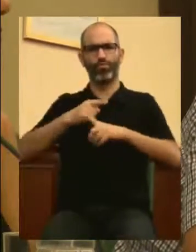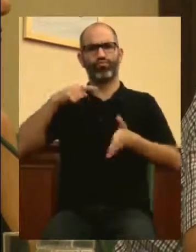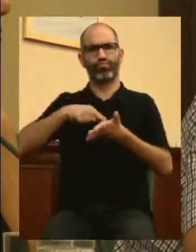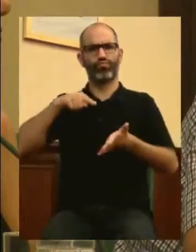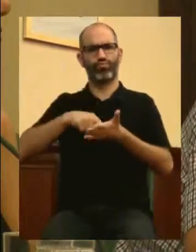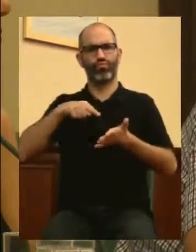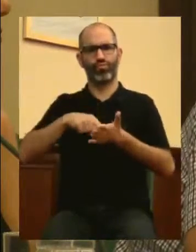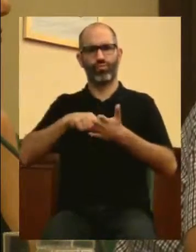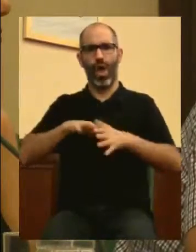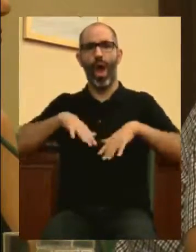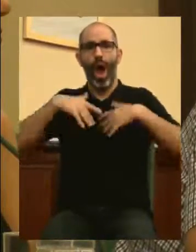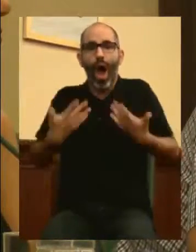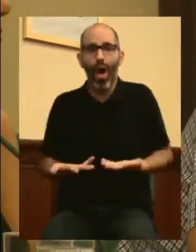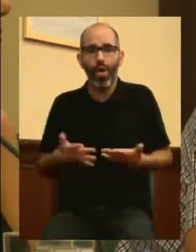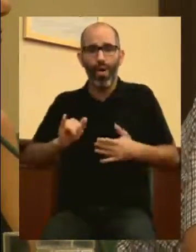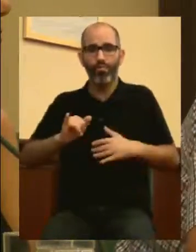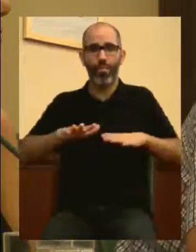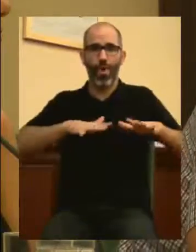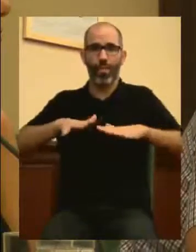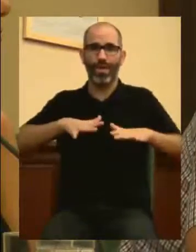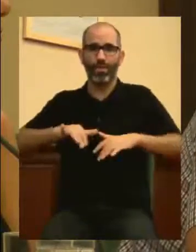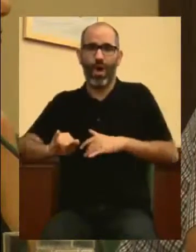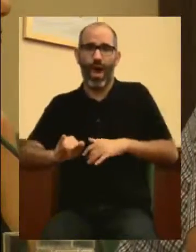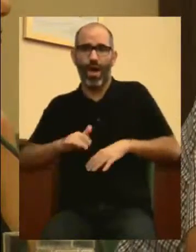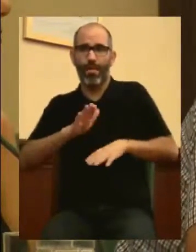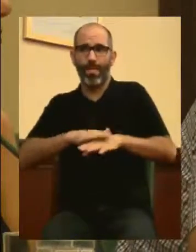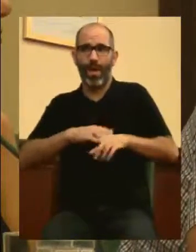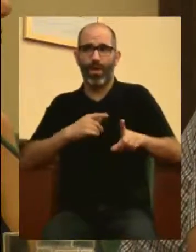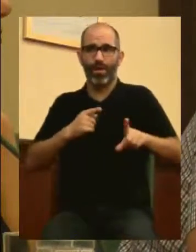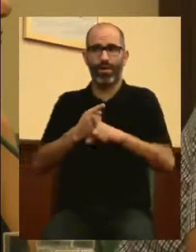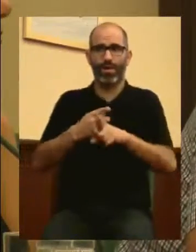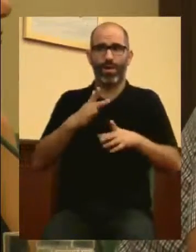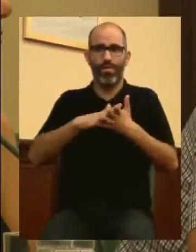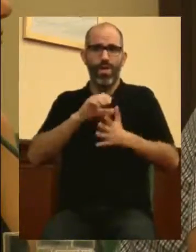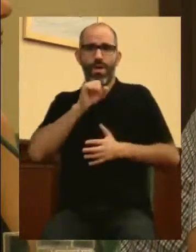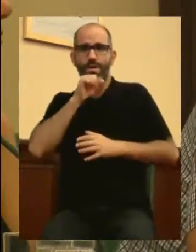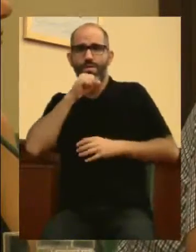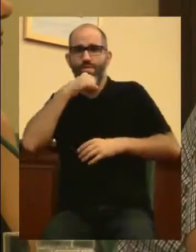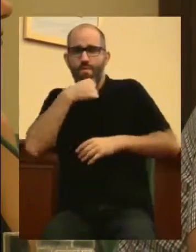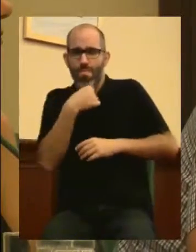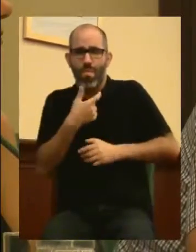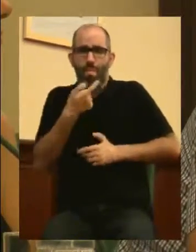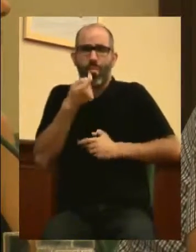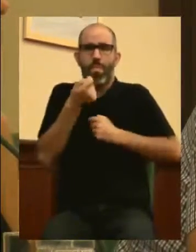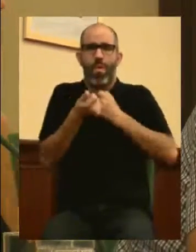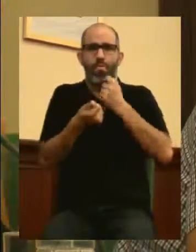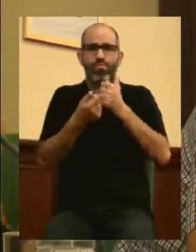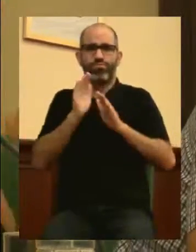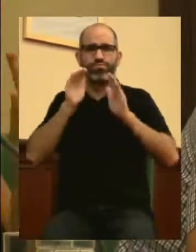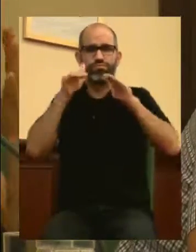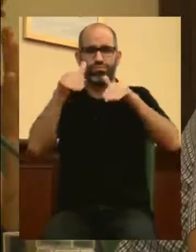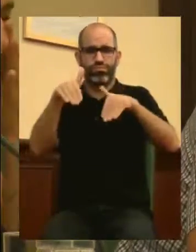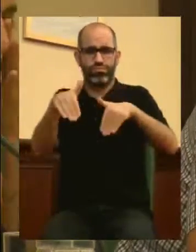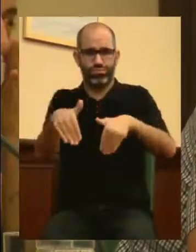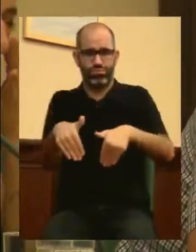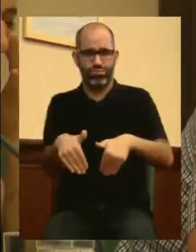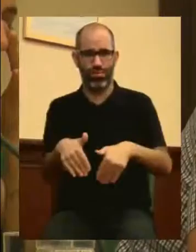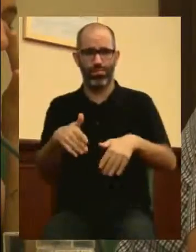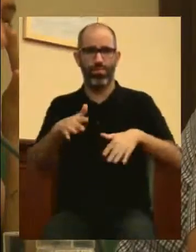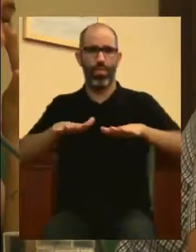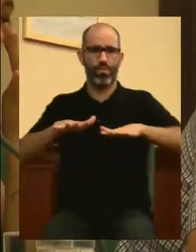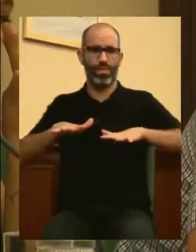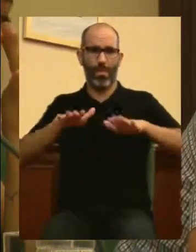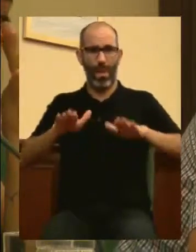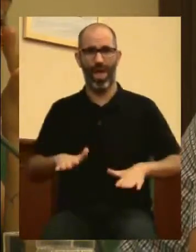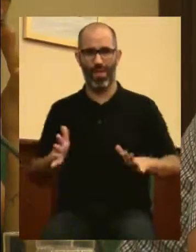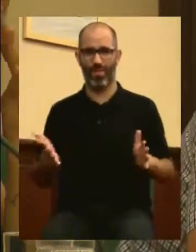en algunos casos apático y que simplemente vive para reproducirse como entidad. Eso no es un…